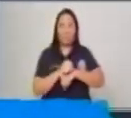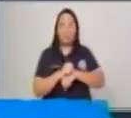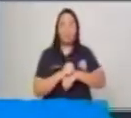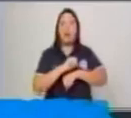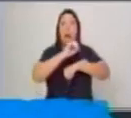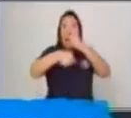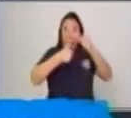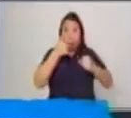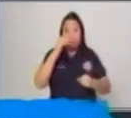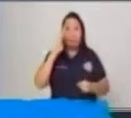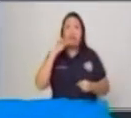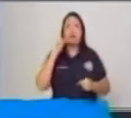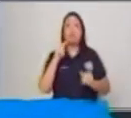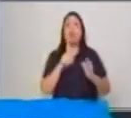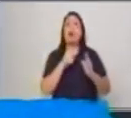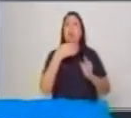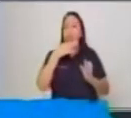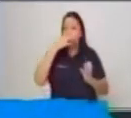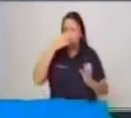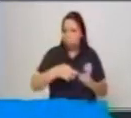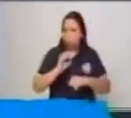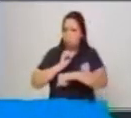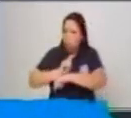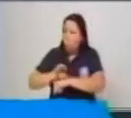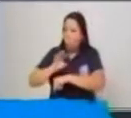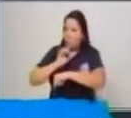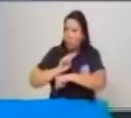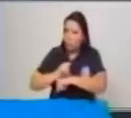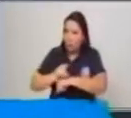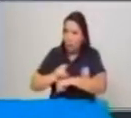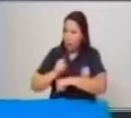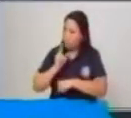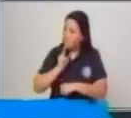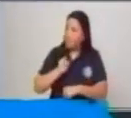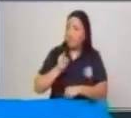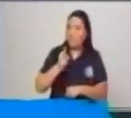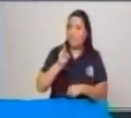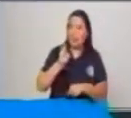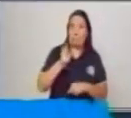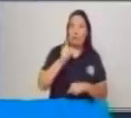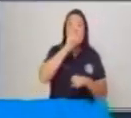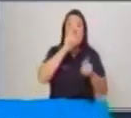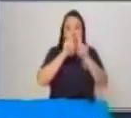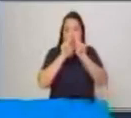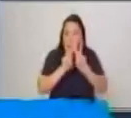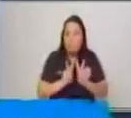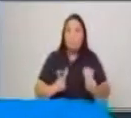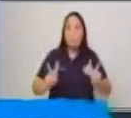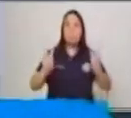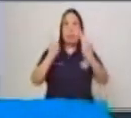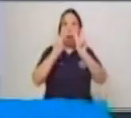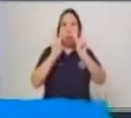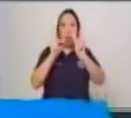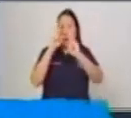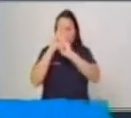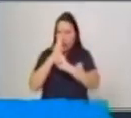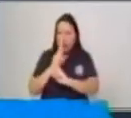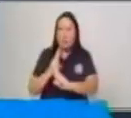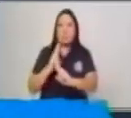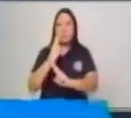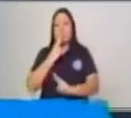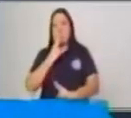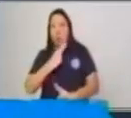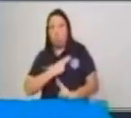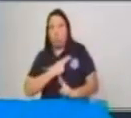ejemplo de cómo comportarnos en la vida en valores, con las personas que nos rodean, con nuestros compañeros en la escuela. Eso es algo bien